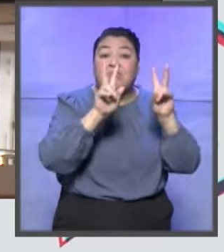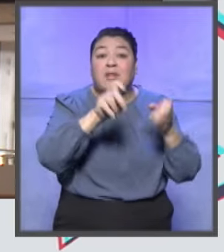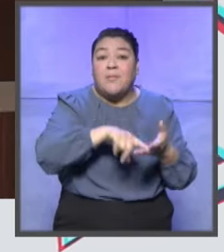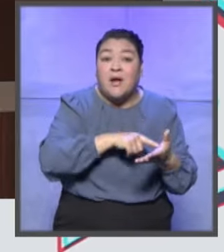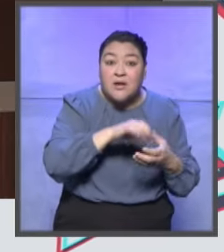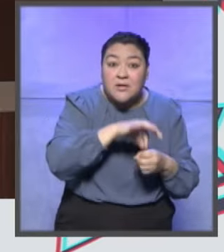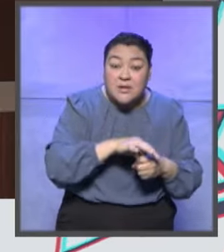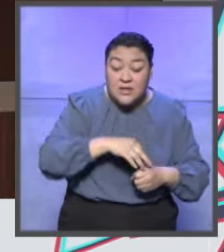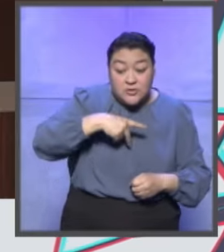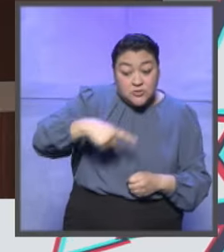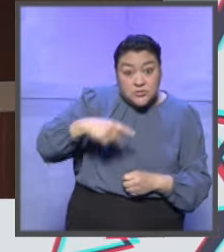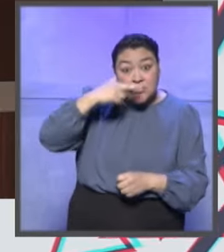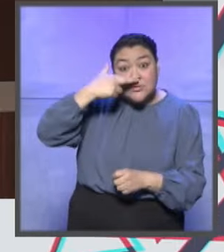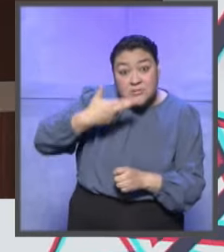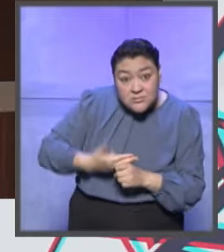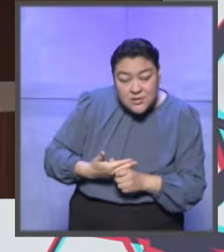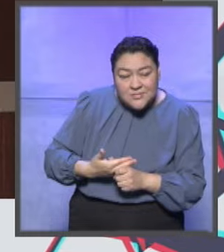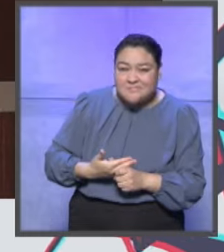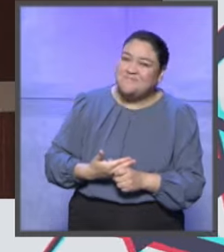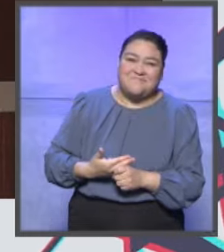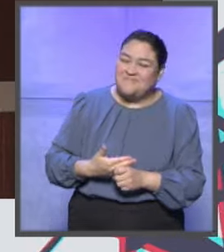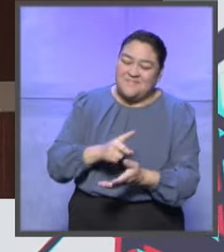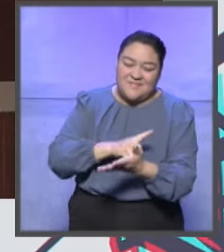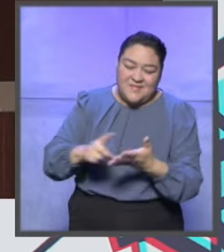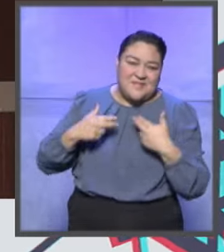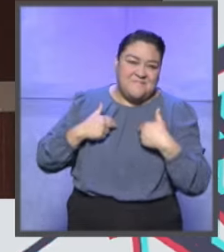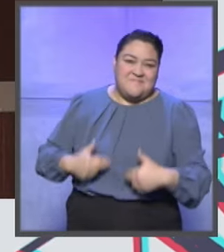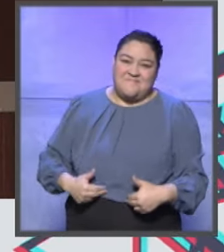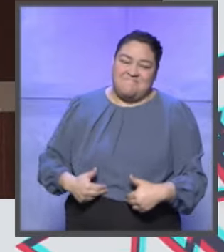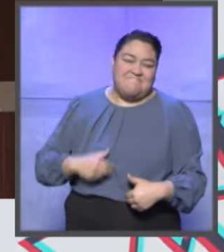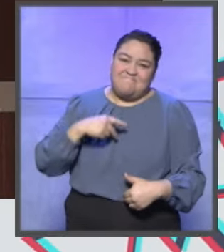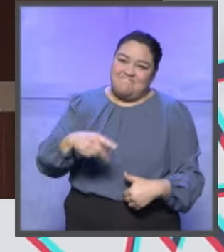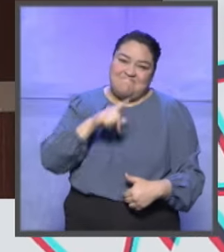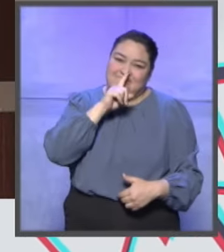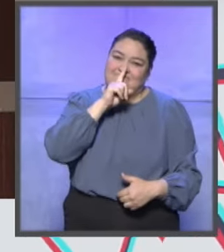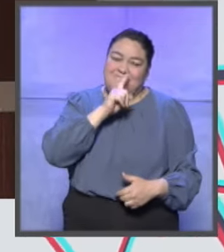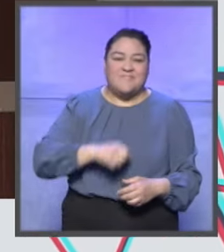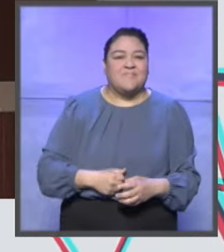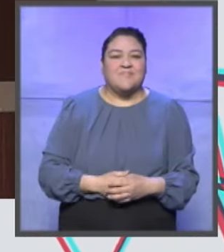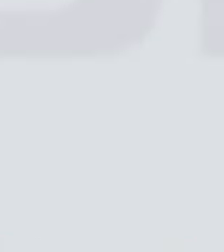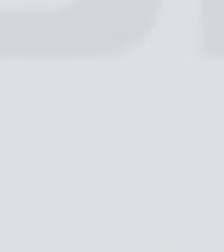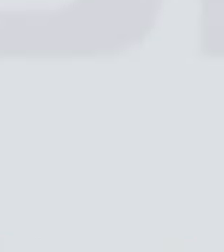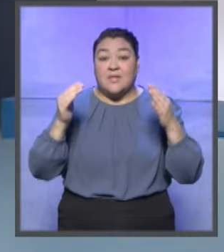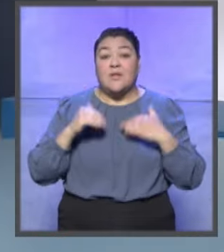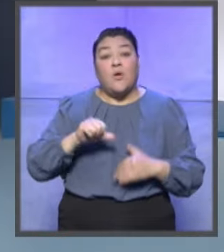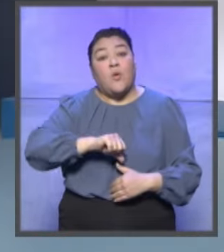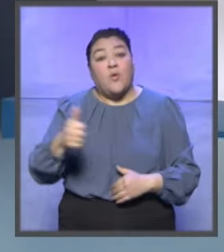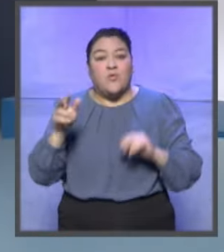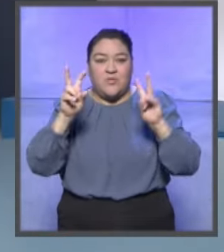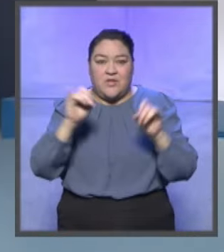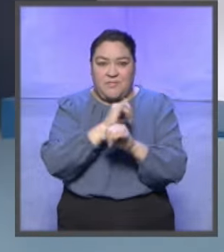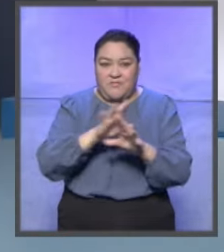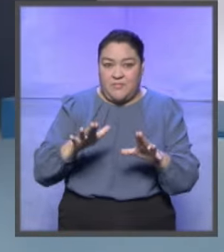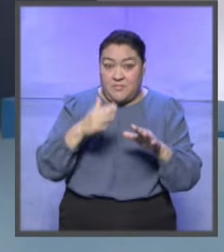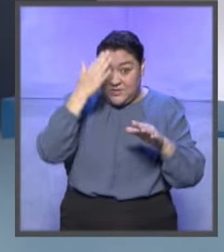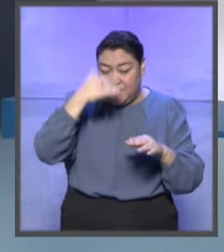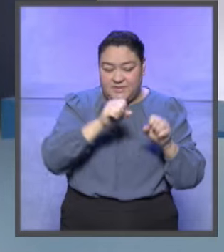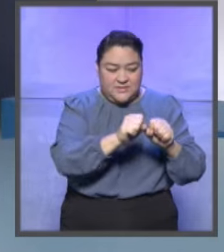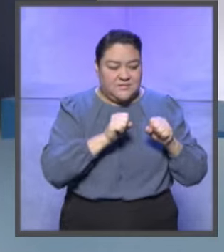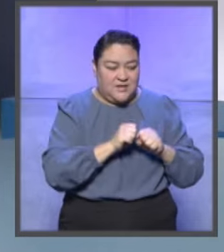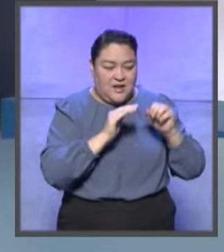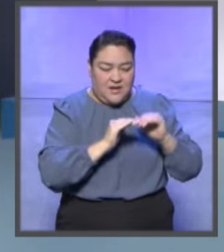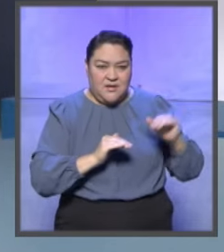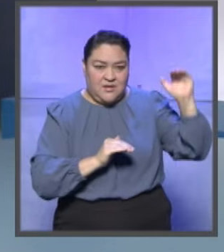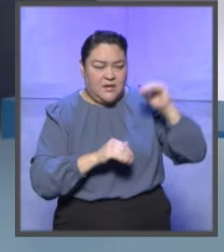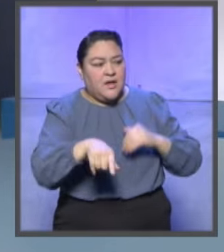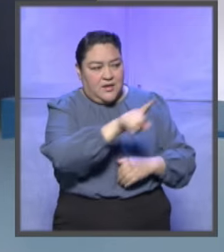en materia electoral, que no, que no corresponden a la competencia de dicha comisión. En más información, la Sala Superior